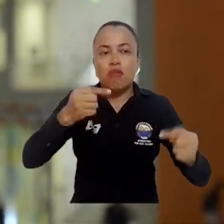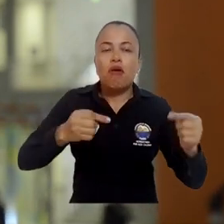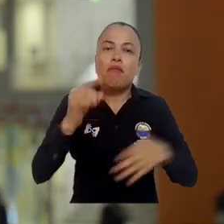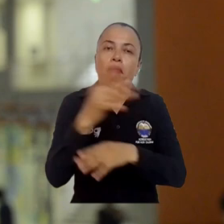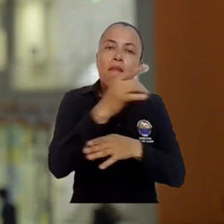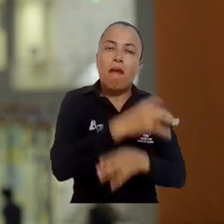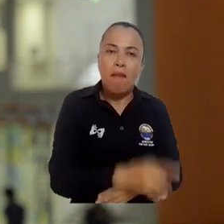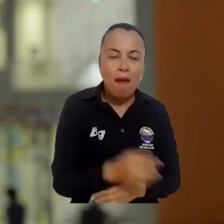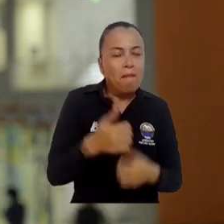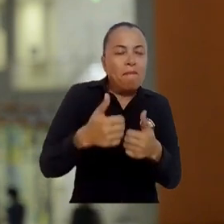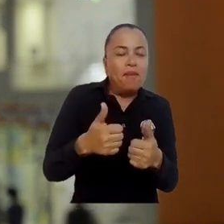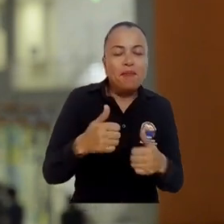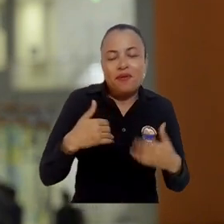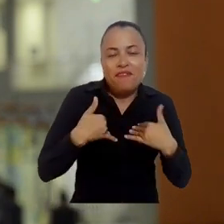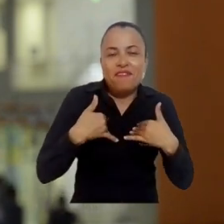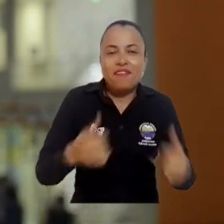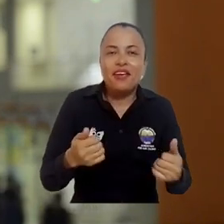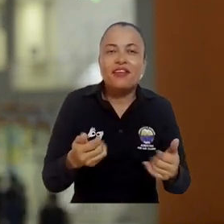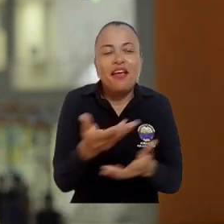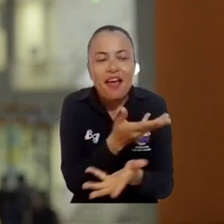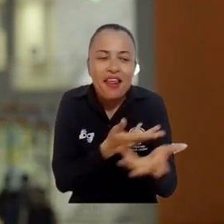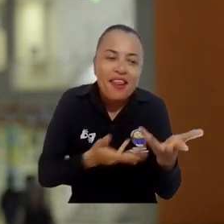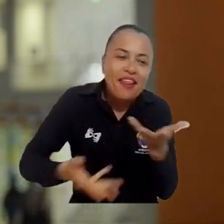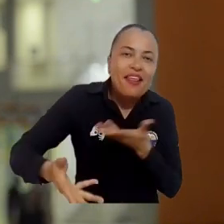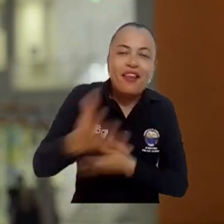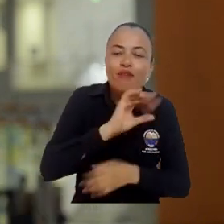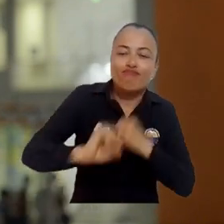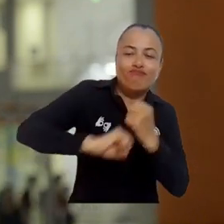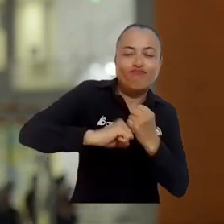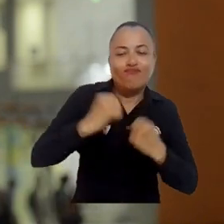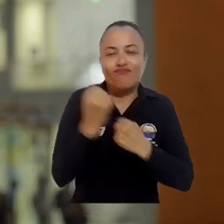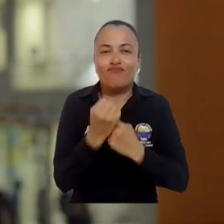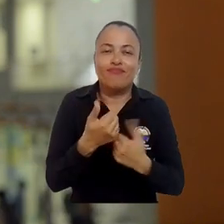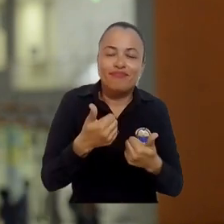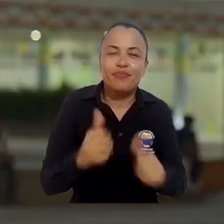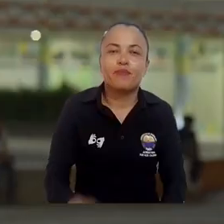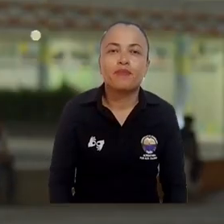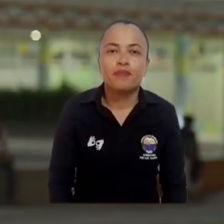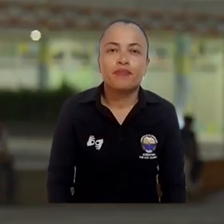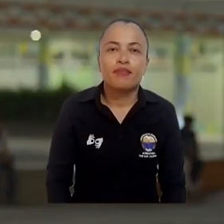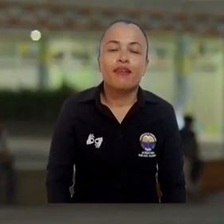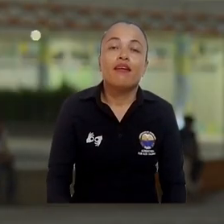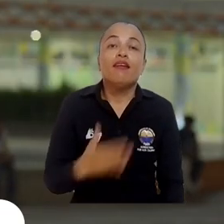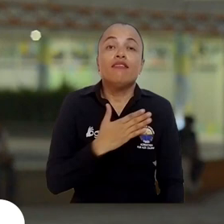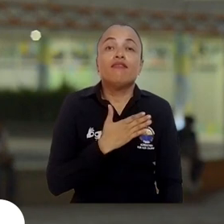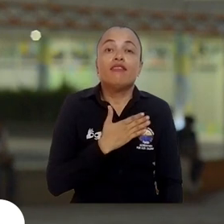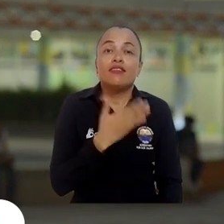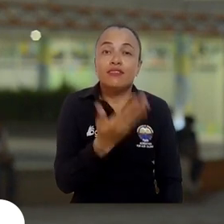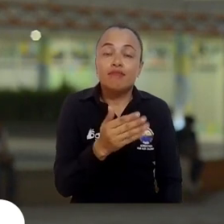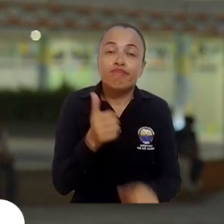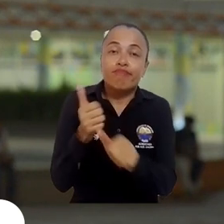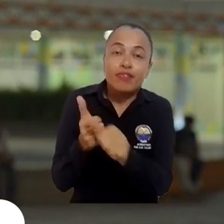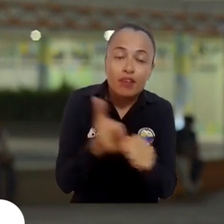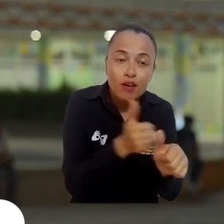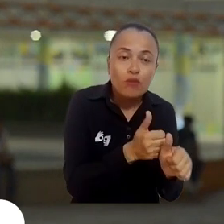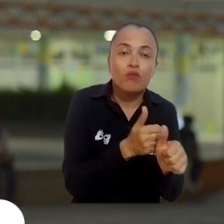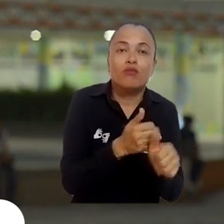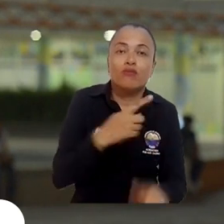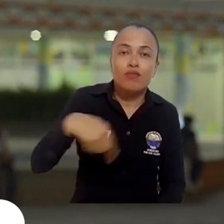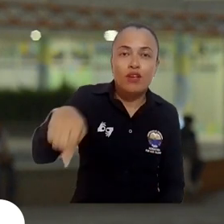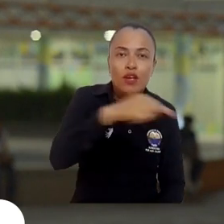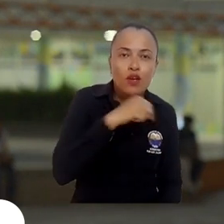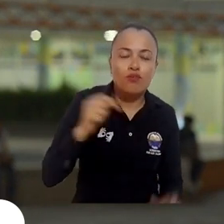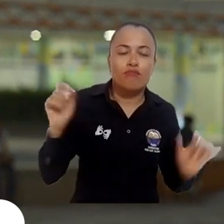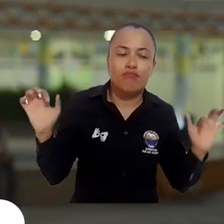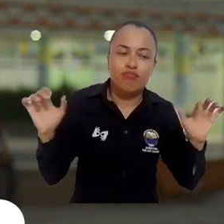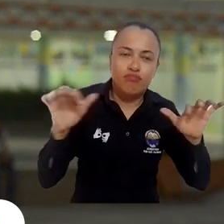nos sentimos muy felices porque lo hicimos entre todos y todos nos apoyamos. Felicito a cada uno de los